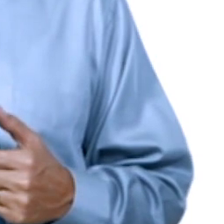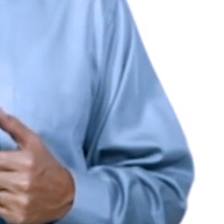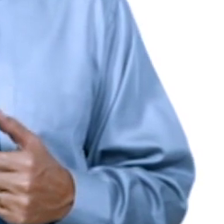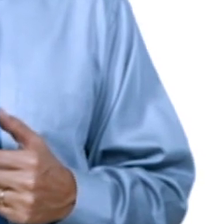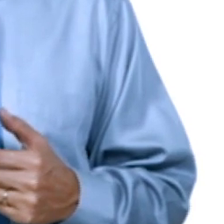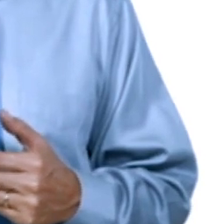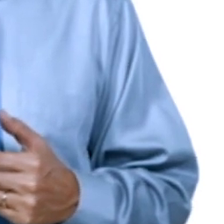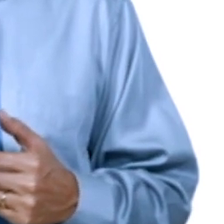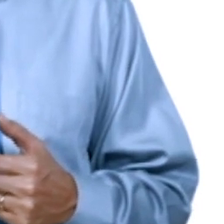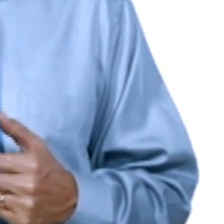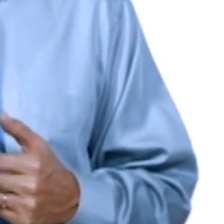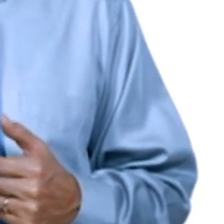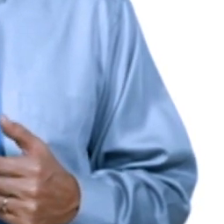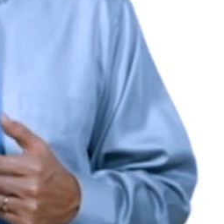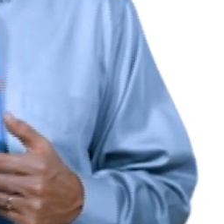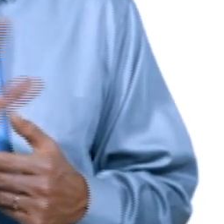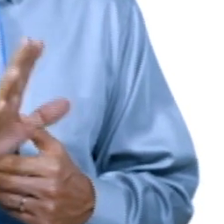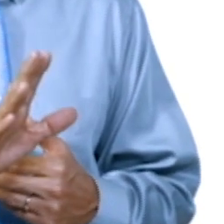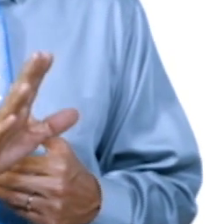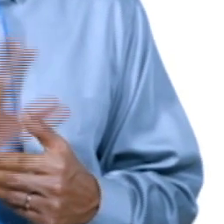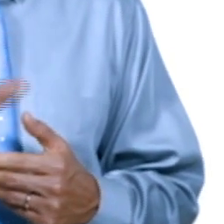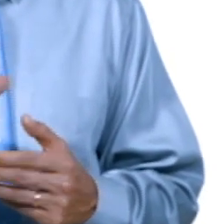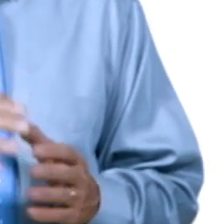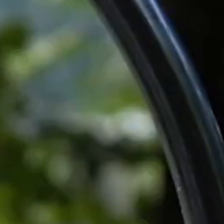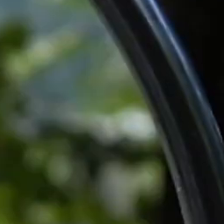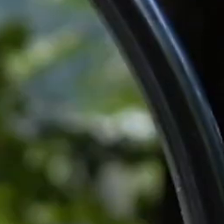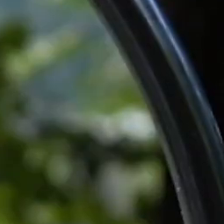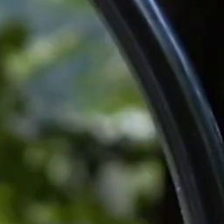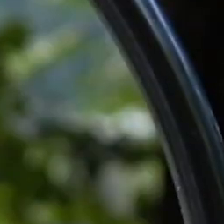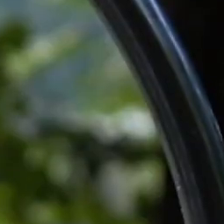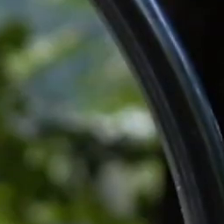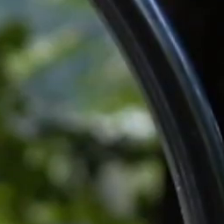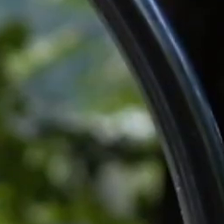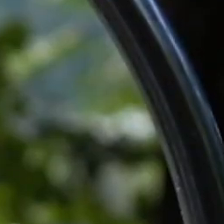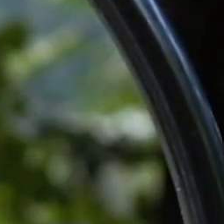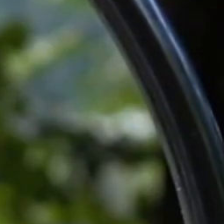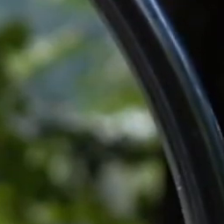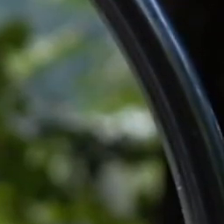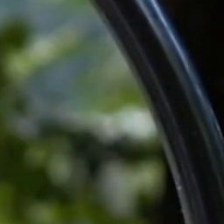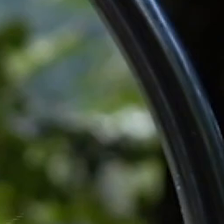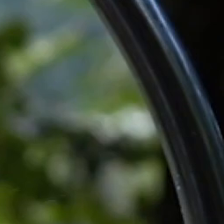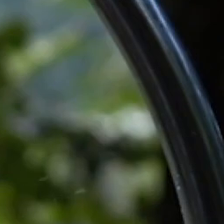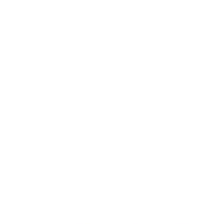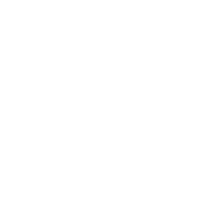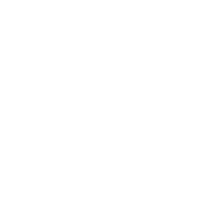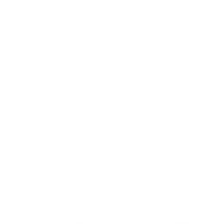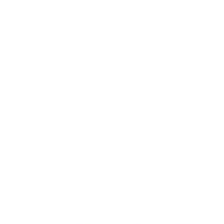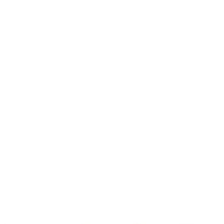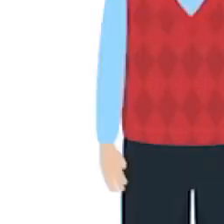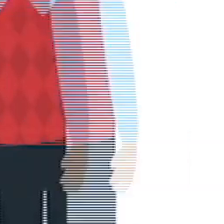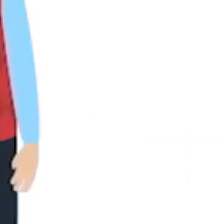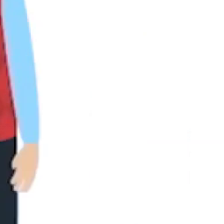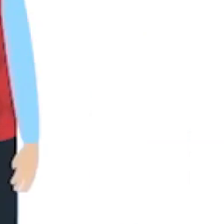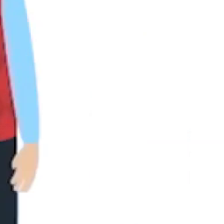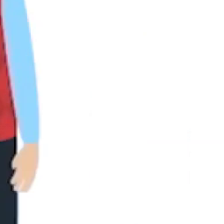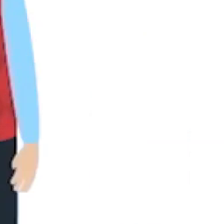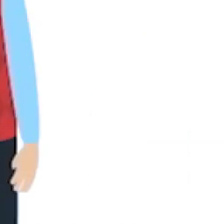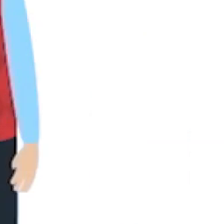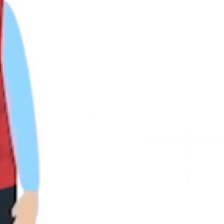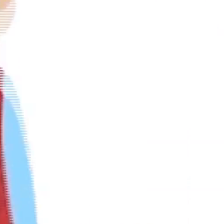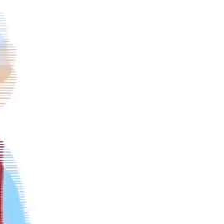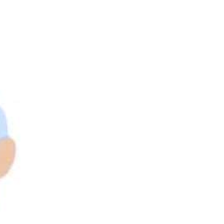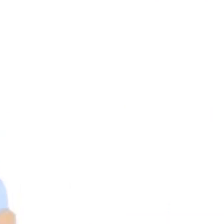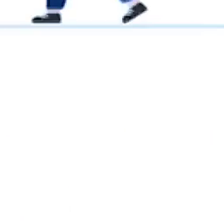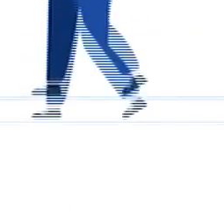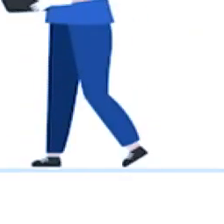ha estado en contacto con una persona sospechosa o confirmada por COVID. Lávese las manos en el área designada. Recuerde que solo se permite que los